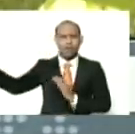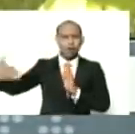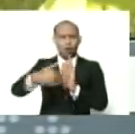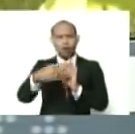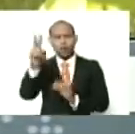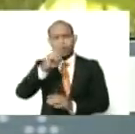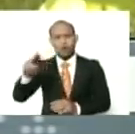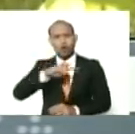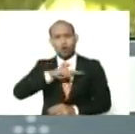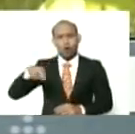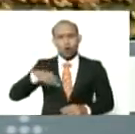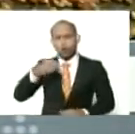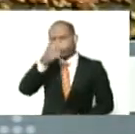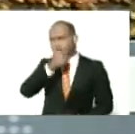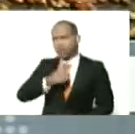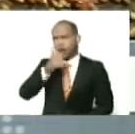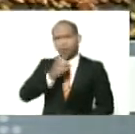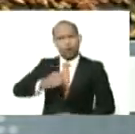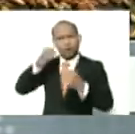resistido, ¿ustedes saben por qué?